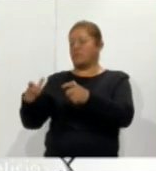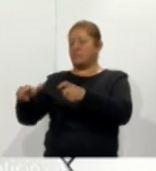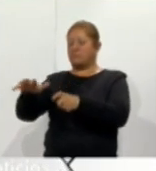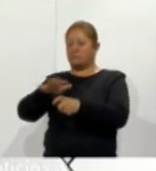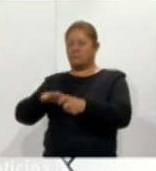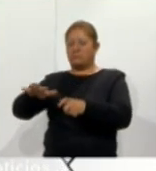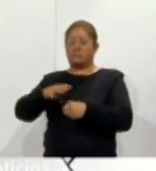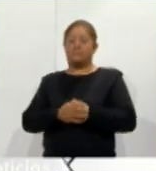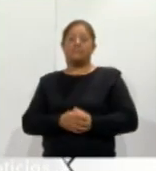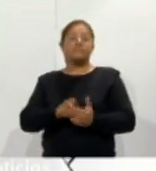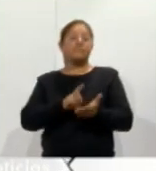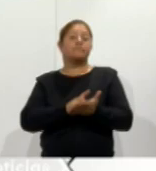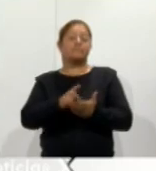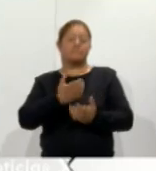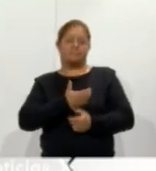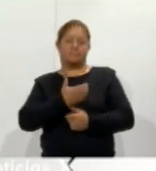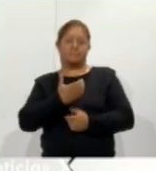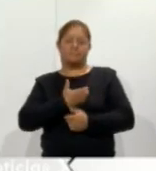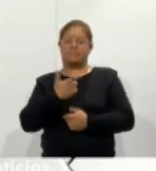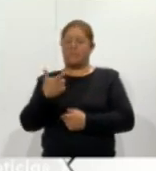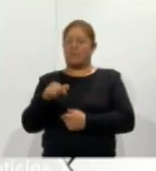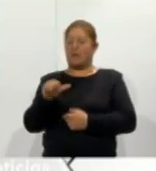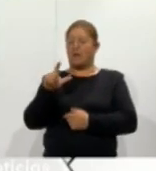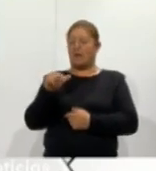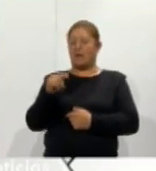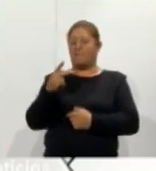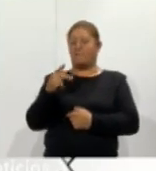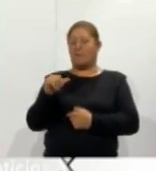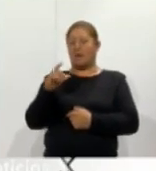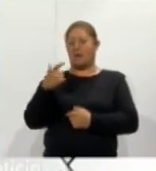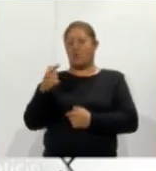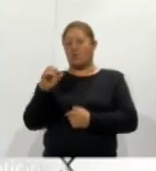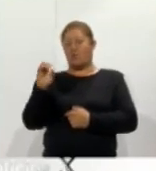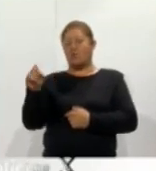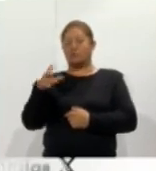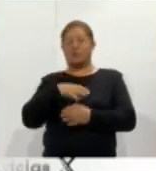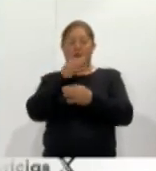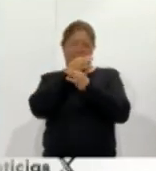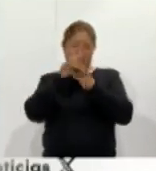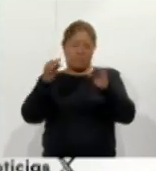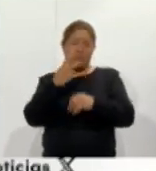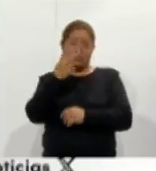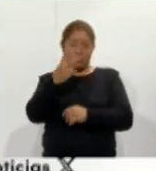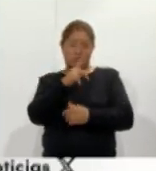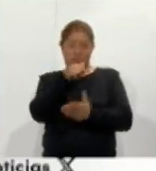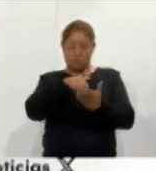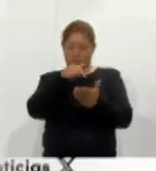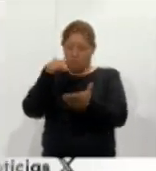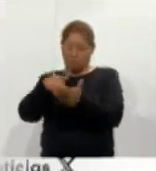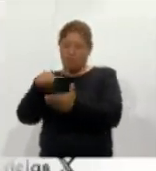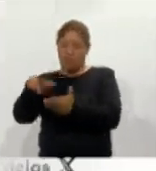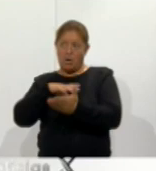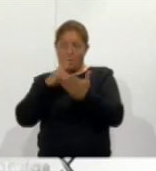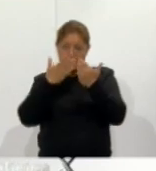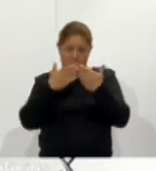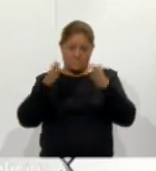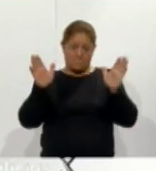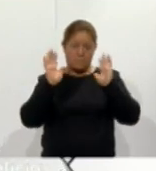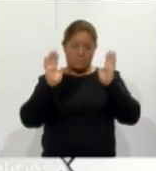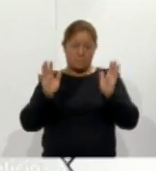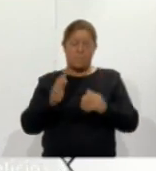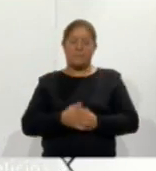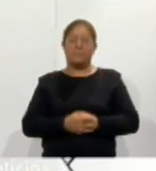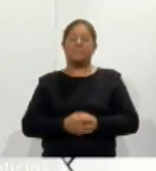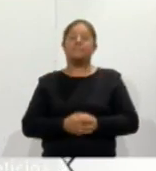La dirección del Parque Nacional Galápagos informó de la reapertura de dos zonas restringidas a turismo terrestre la semana pasada